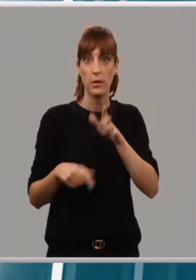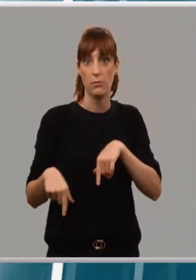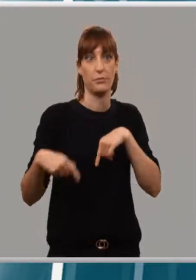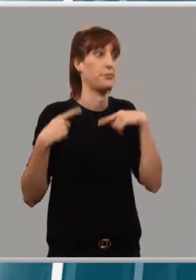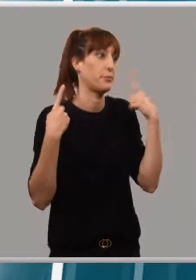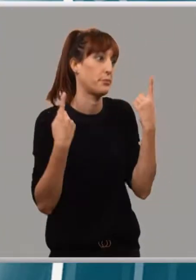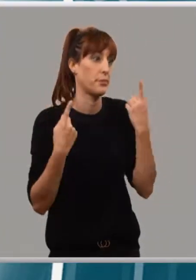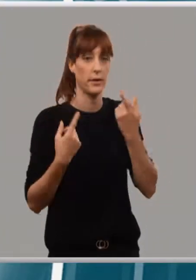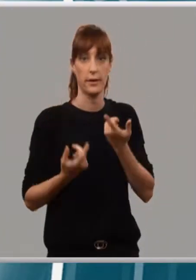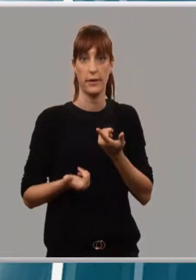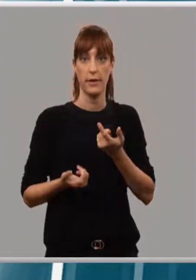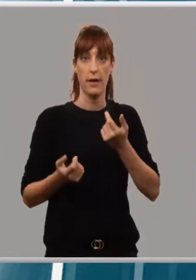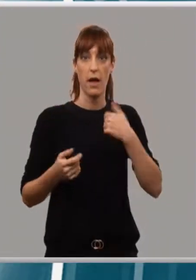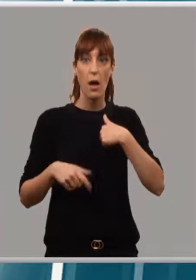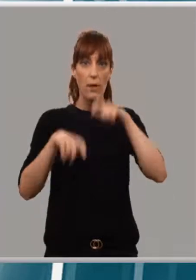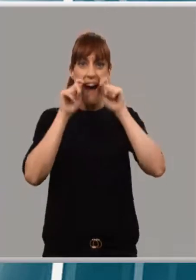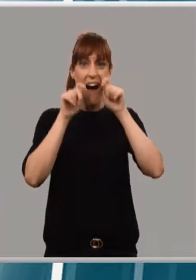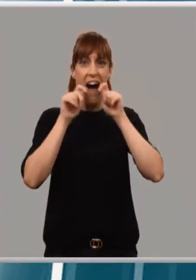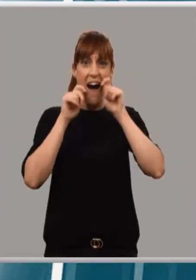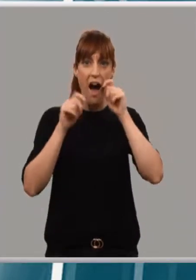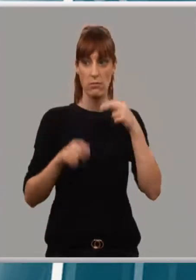tres, a mí me veían llorar a todas horas.